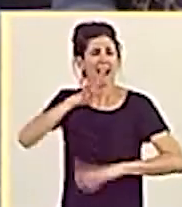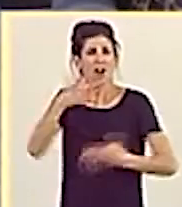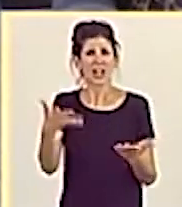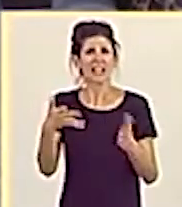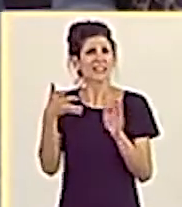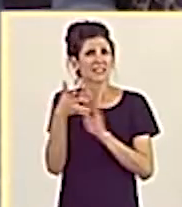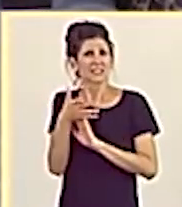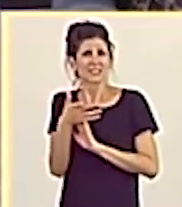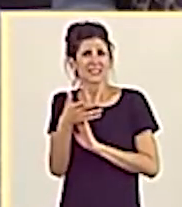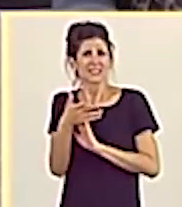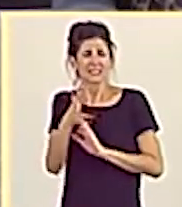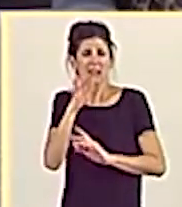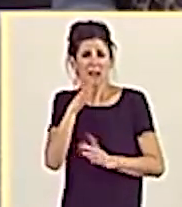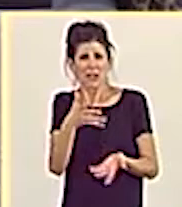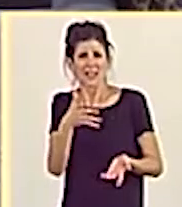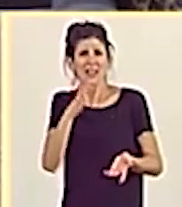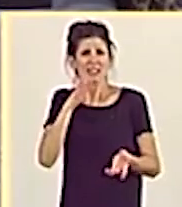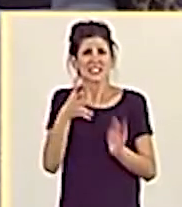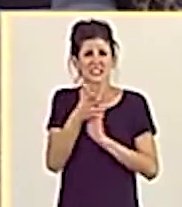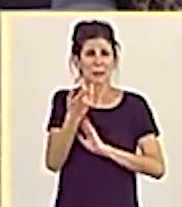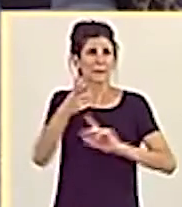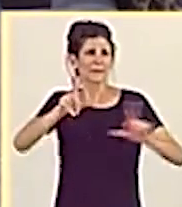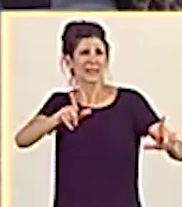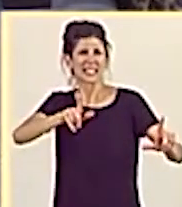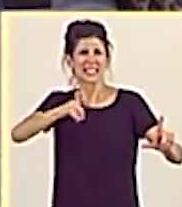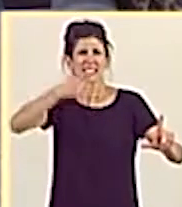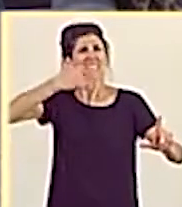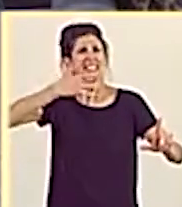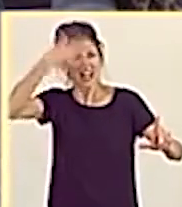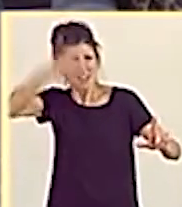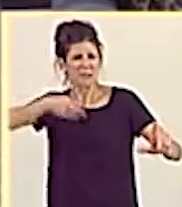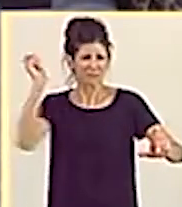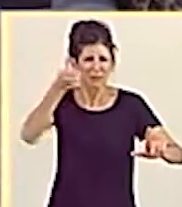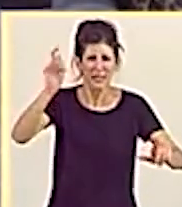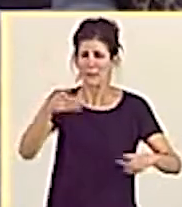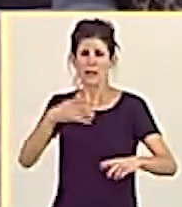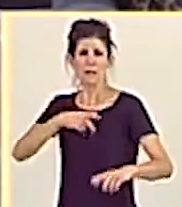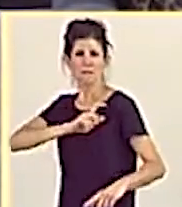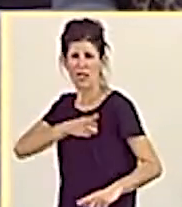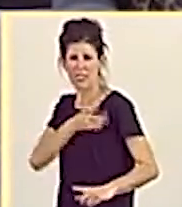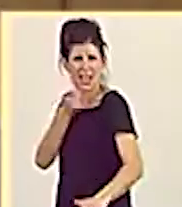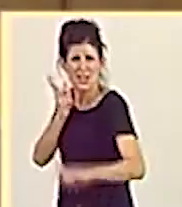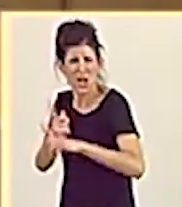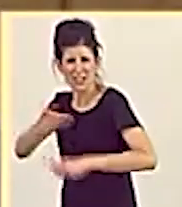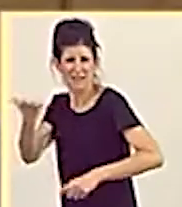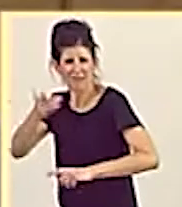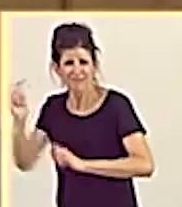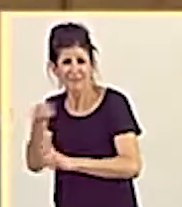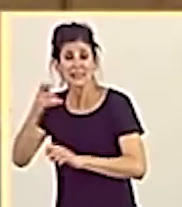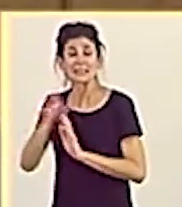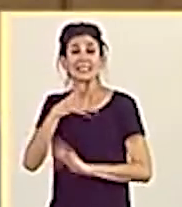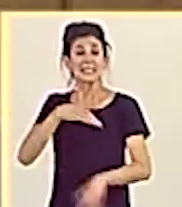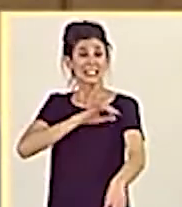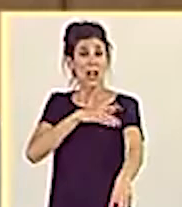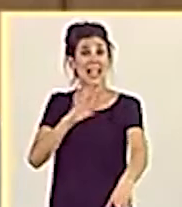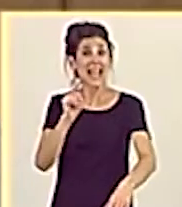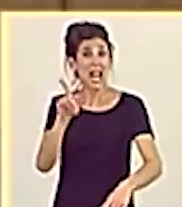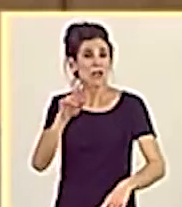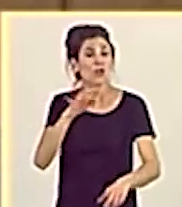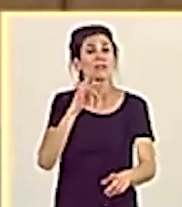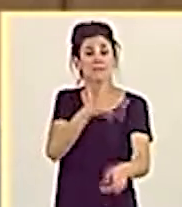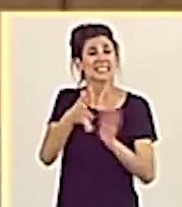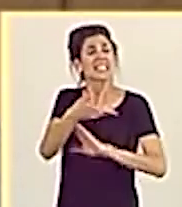a asaltar escaparates y agredir a la policía. Señora Calvo, la cuestión está